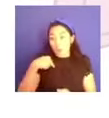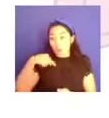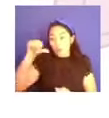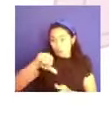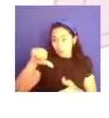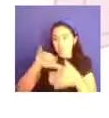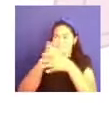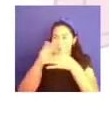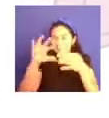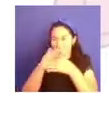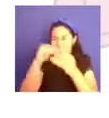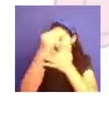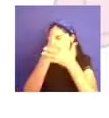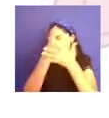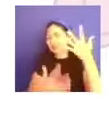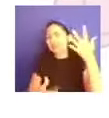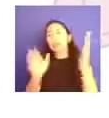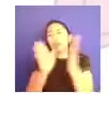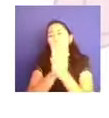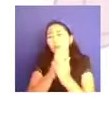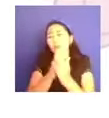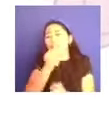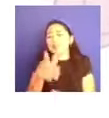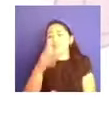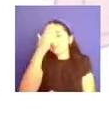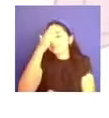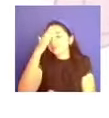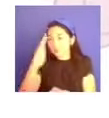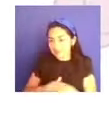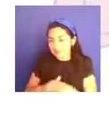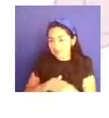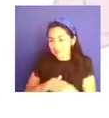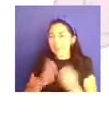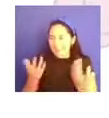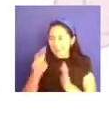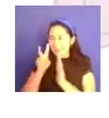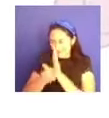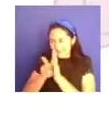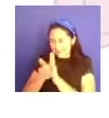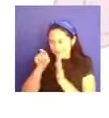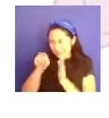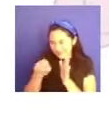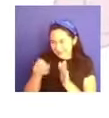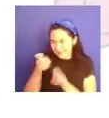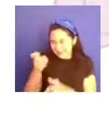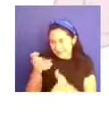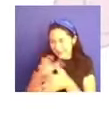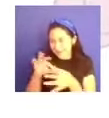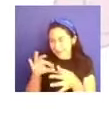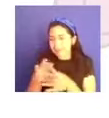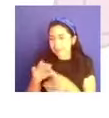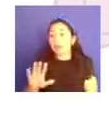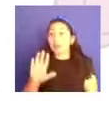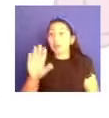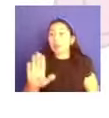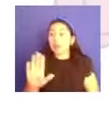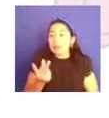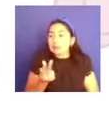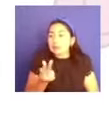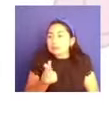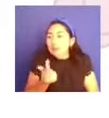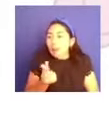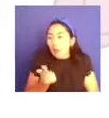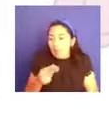y podemos lograr comprender que ese perro negro de la depresión puede ser un perro negro de una emoción desequilibrada,